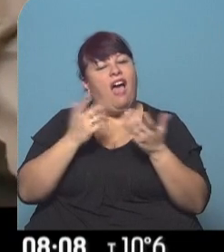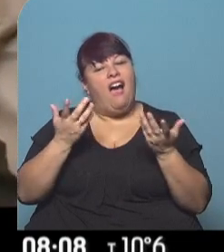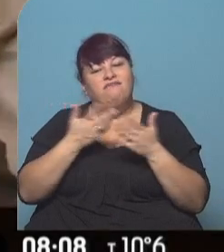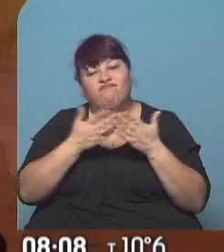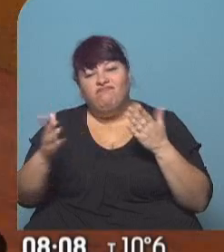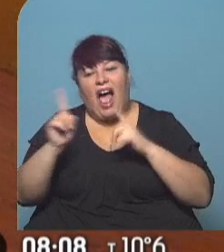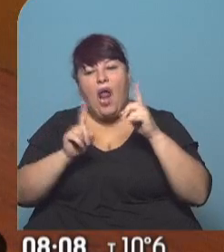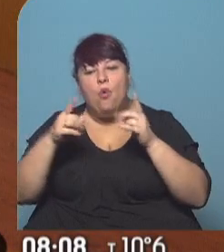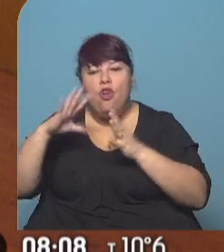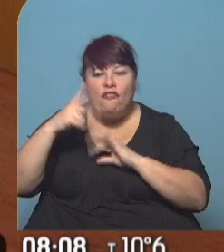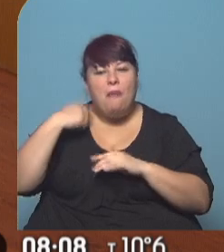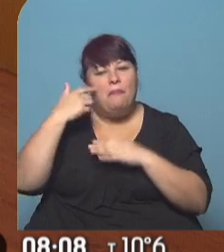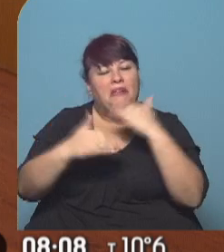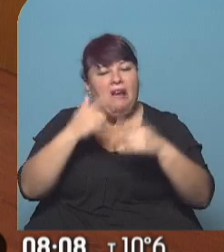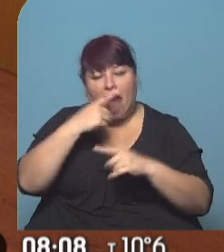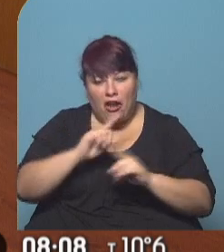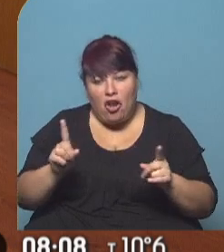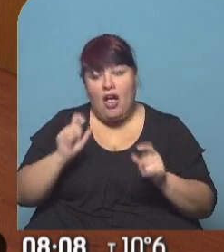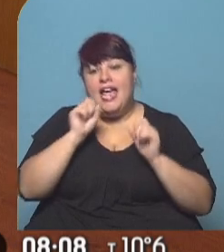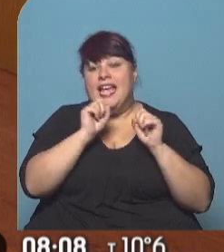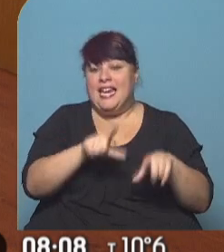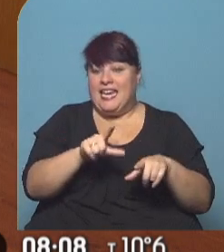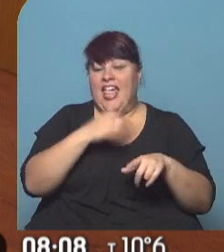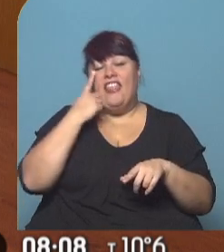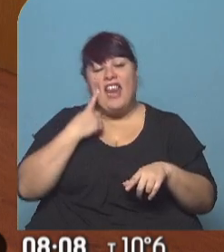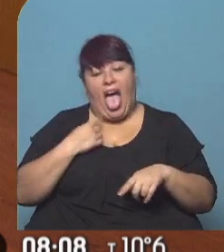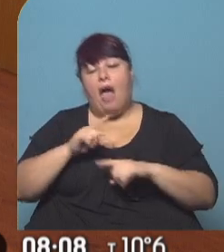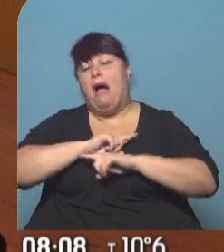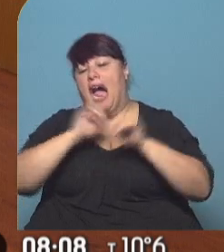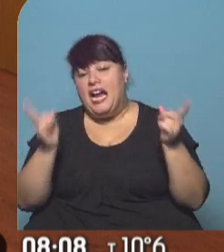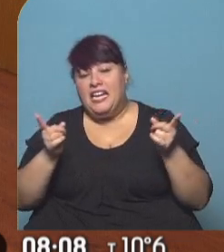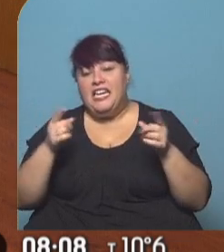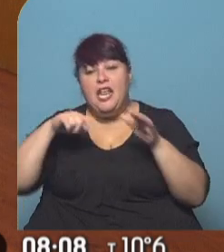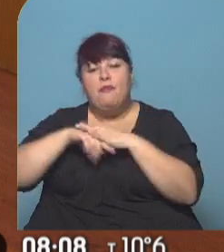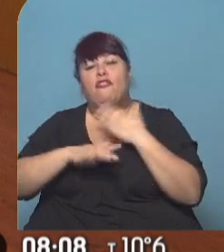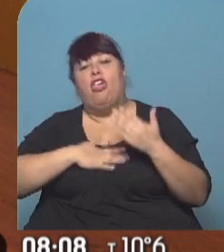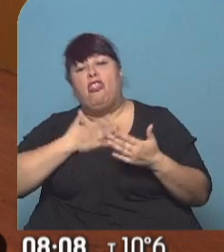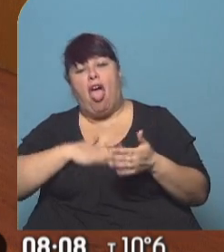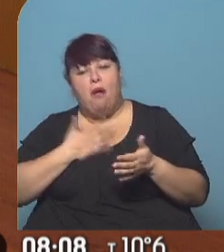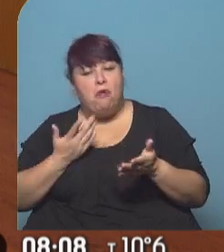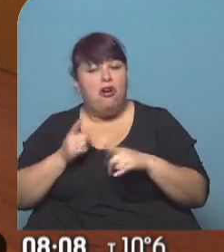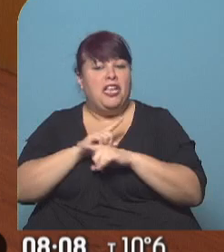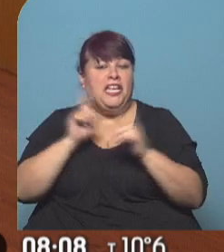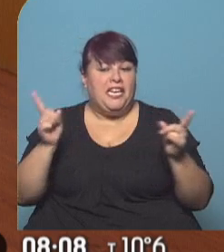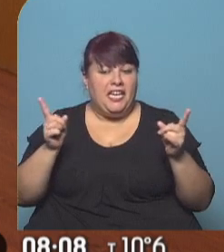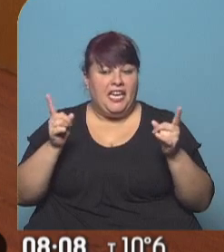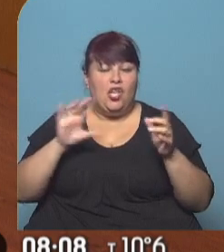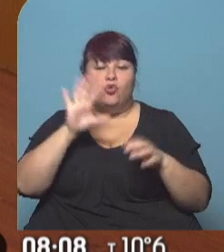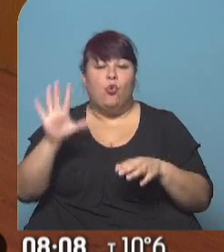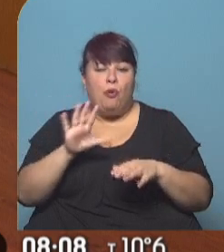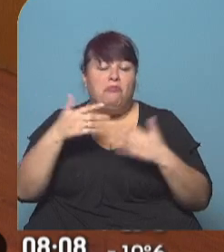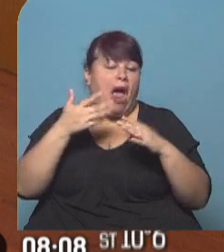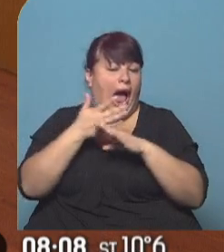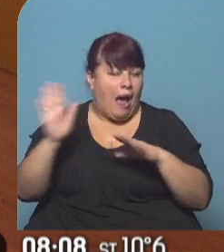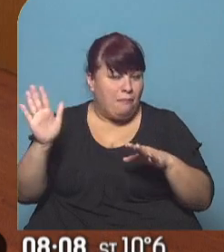transitar alguno de los caminos que plantea, ni propiamente el del drama, ni se ahonda el romanticismo, ni tampoco en el del suspenso. Por eso,